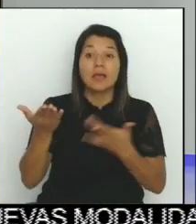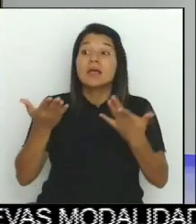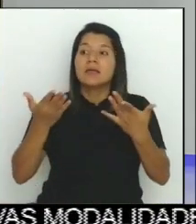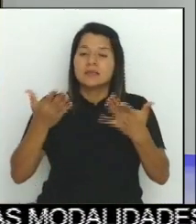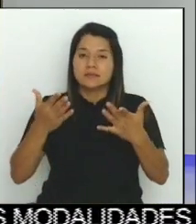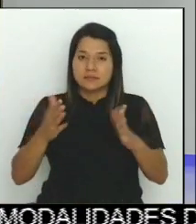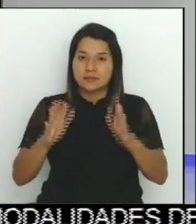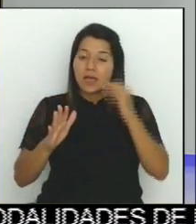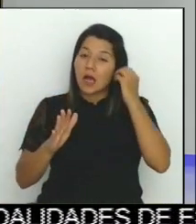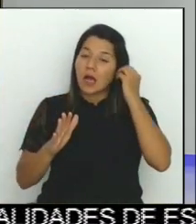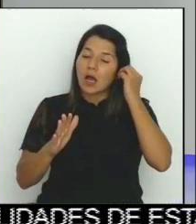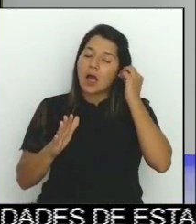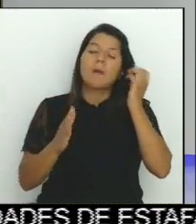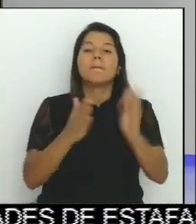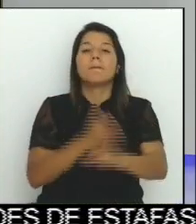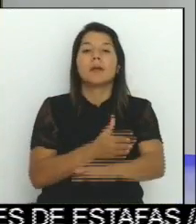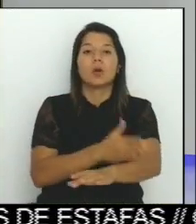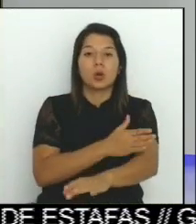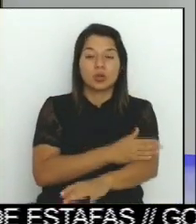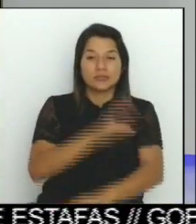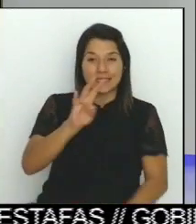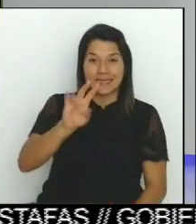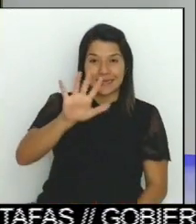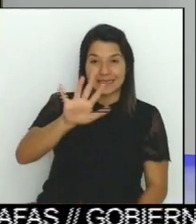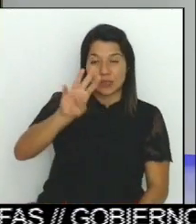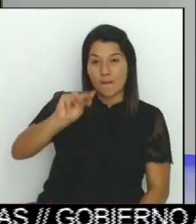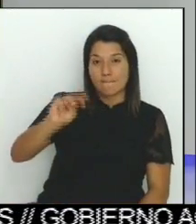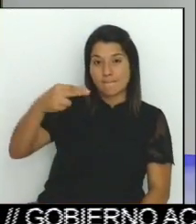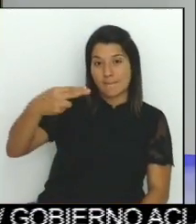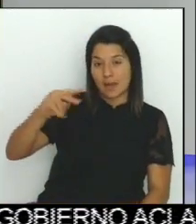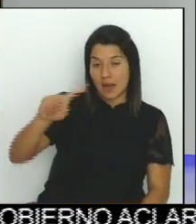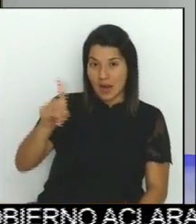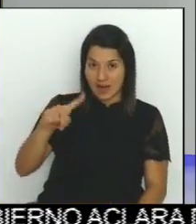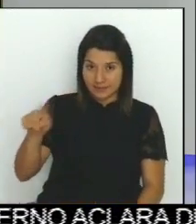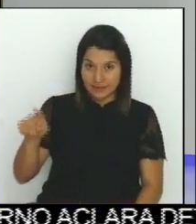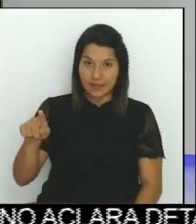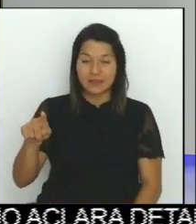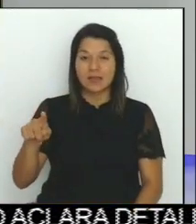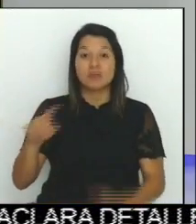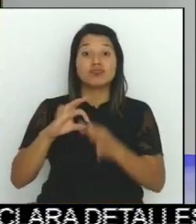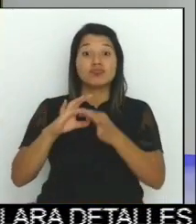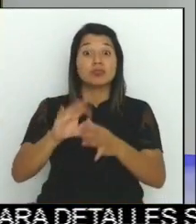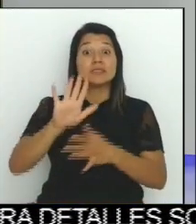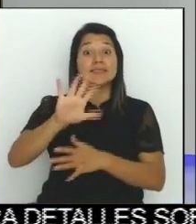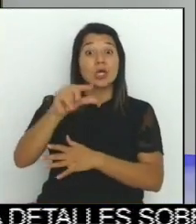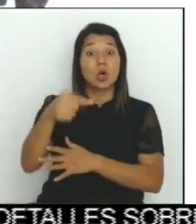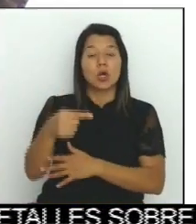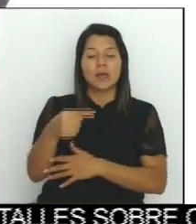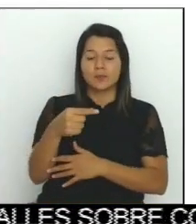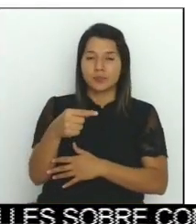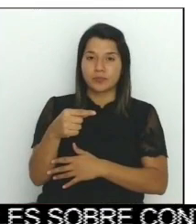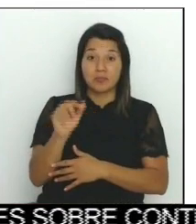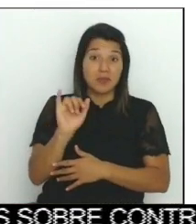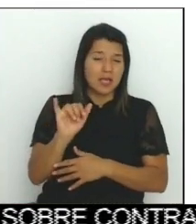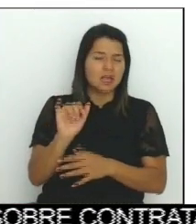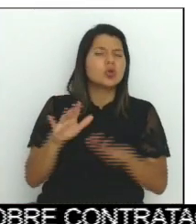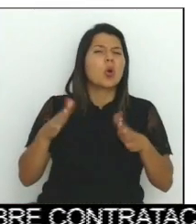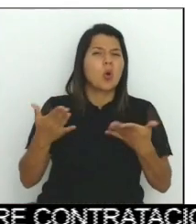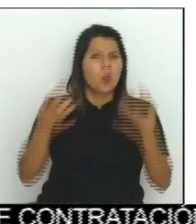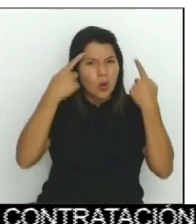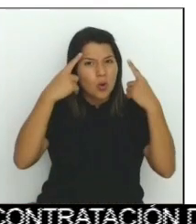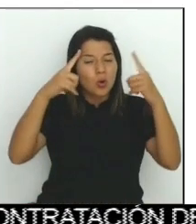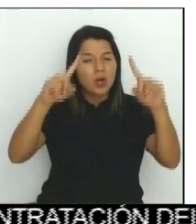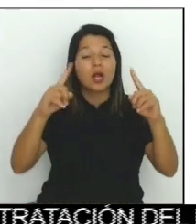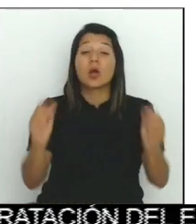segmento del 5G, según el Poder Ejecutivo. Esto es posible mediante la suscripción